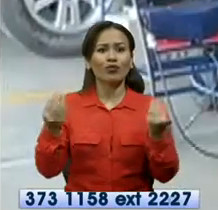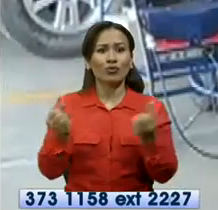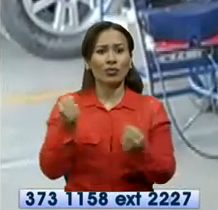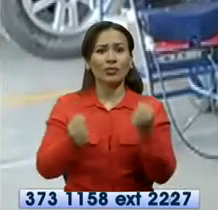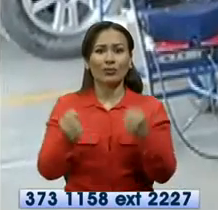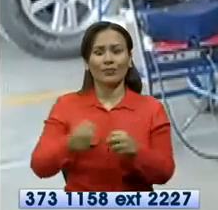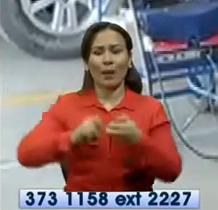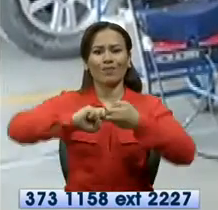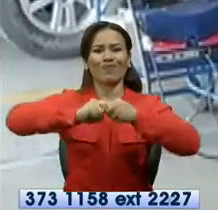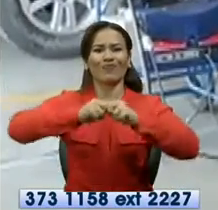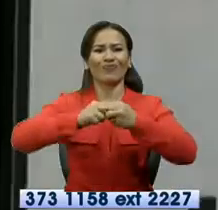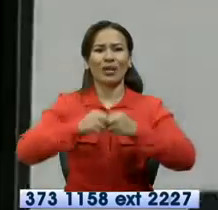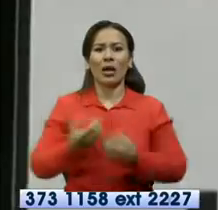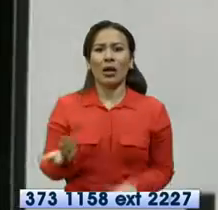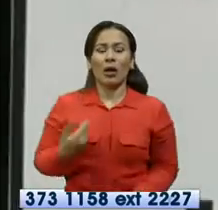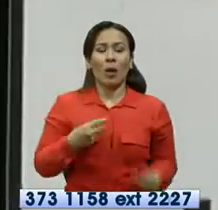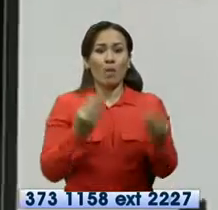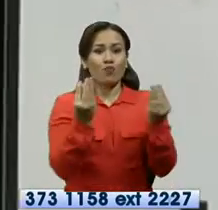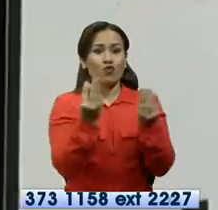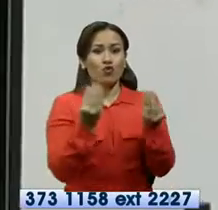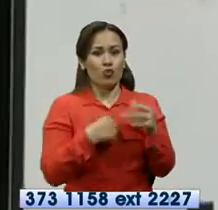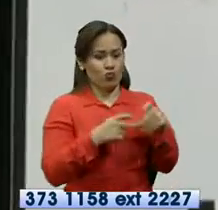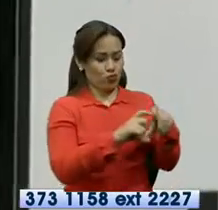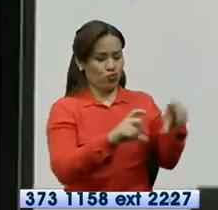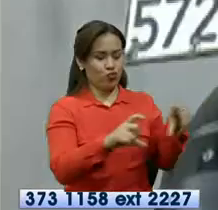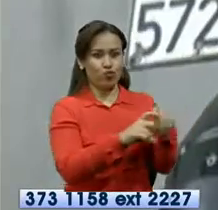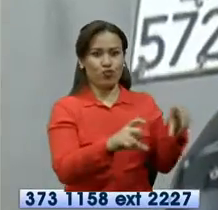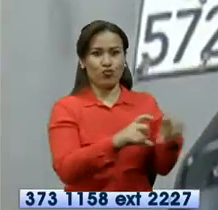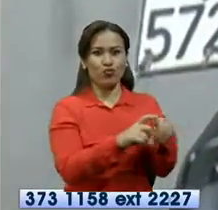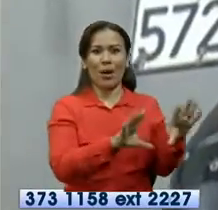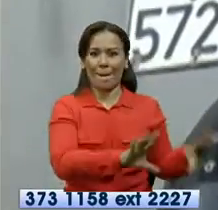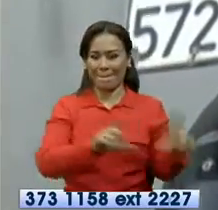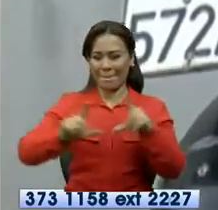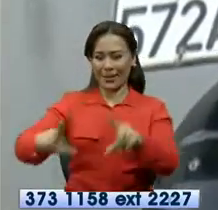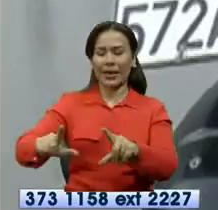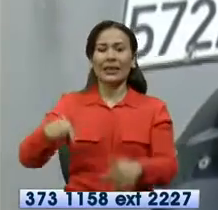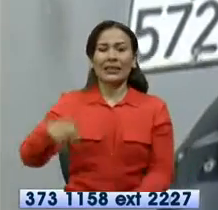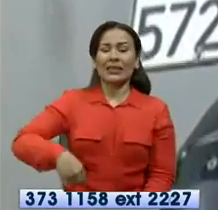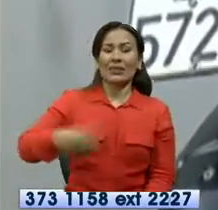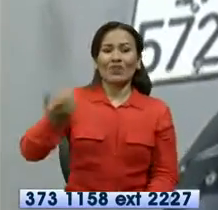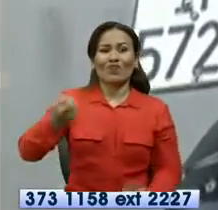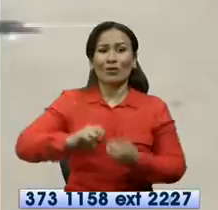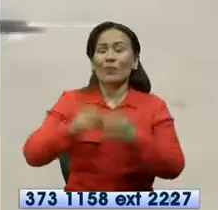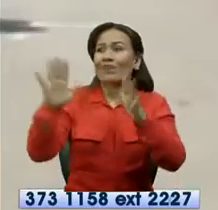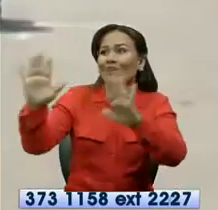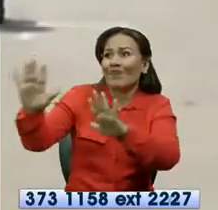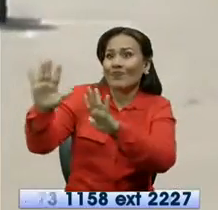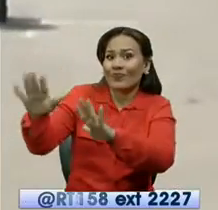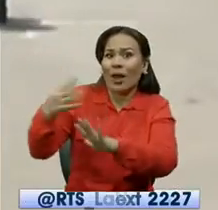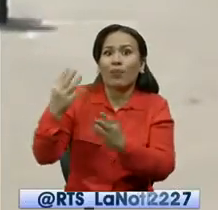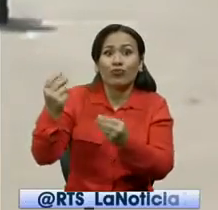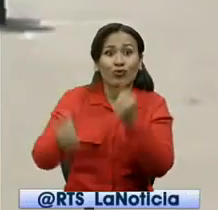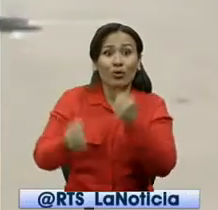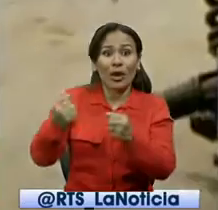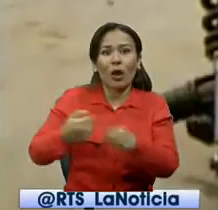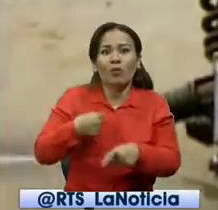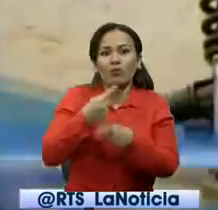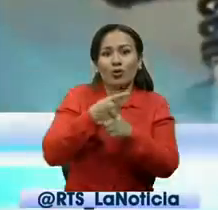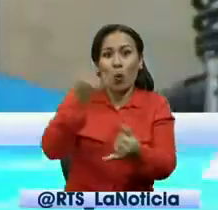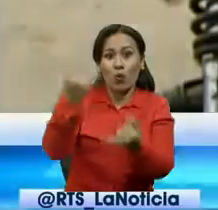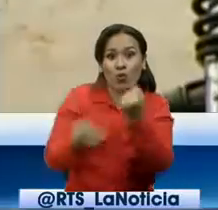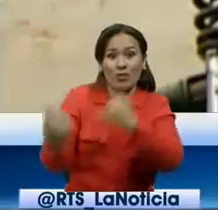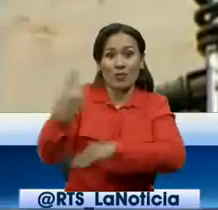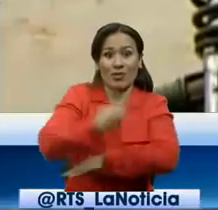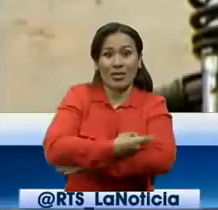Un problema de desabastecimiento de placas asegura que tiene la Autoridad de Tránsito Municipal y esto ha impedido que en los últimos